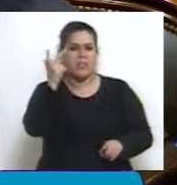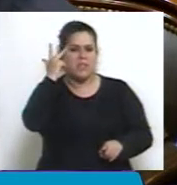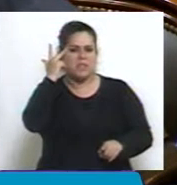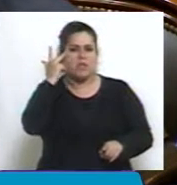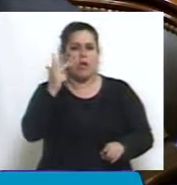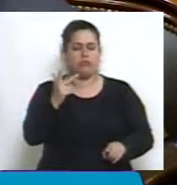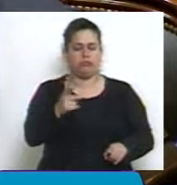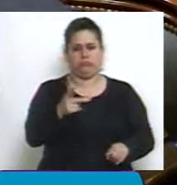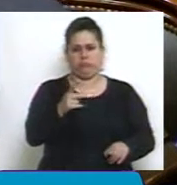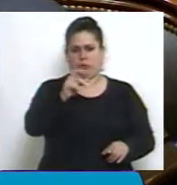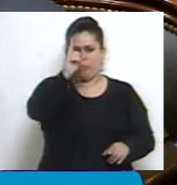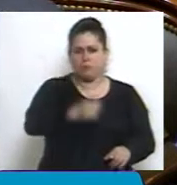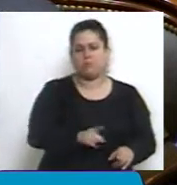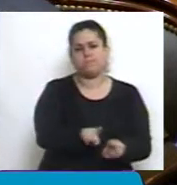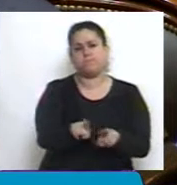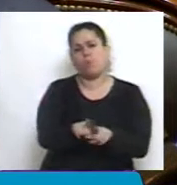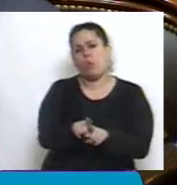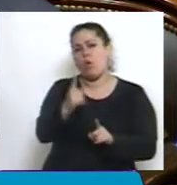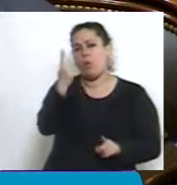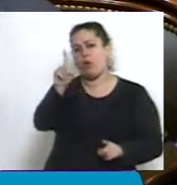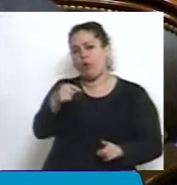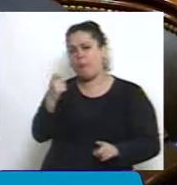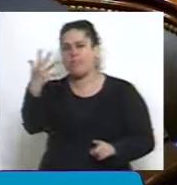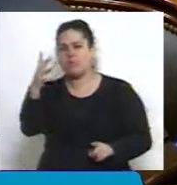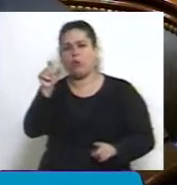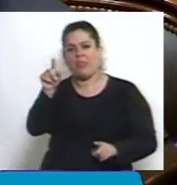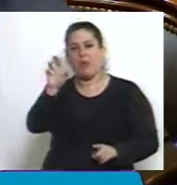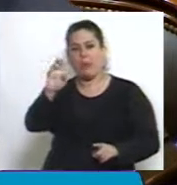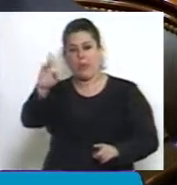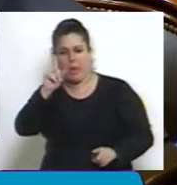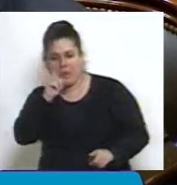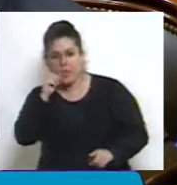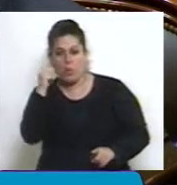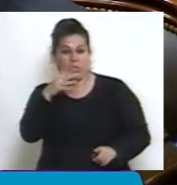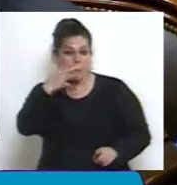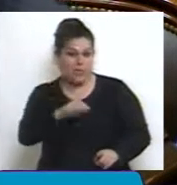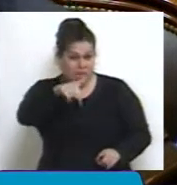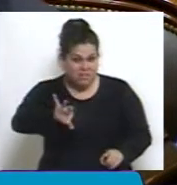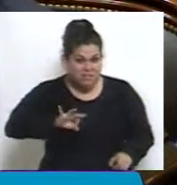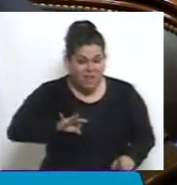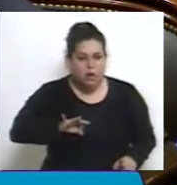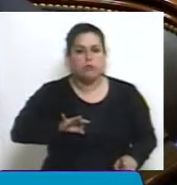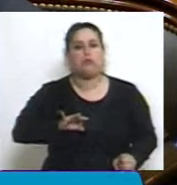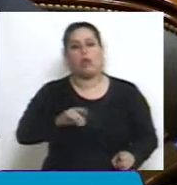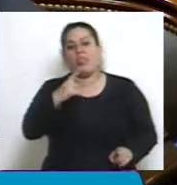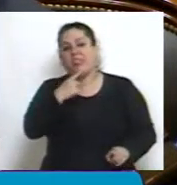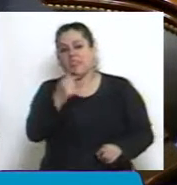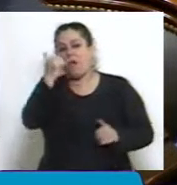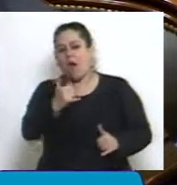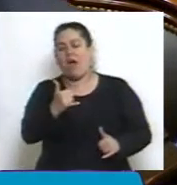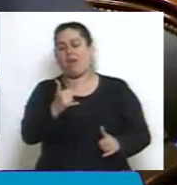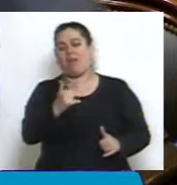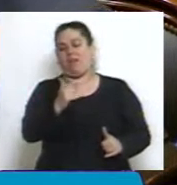sería un 1,5 del PBI. Cuando este año se prevé un